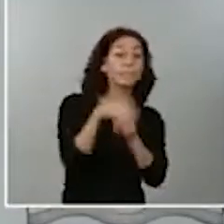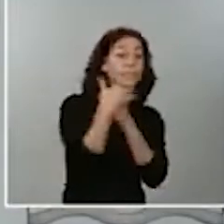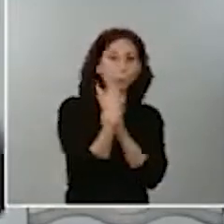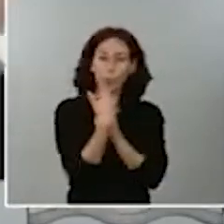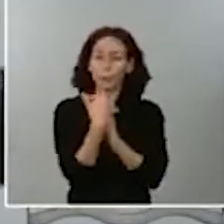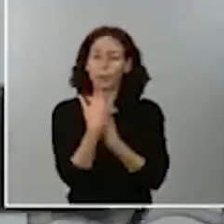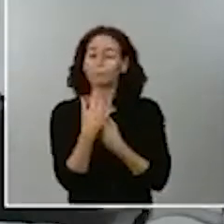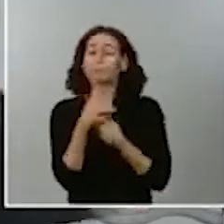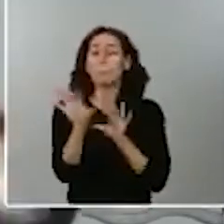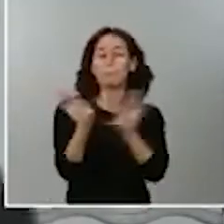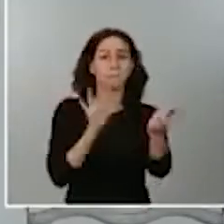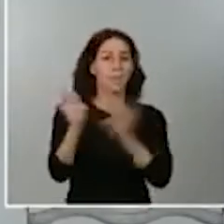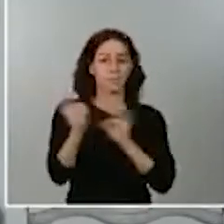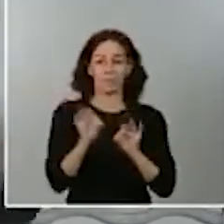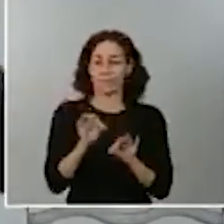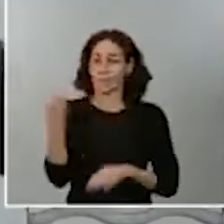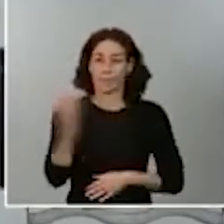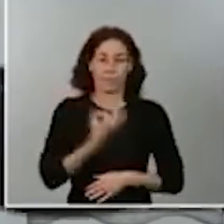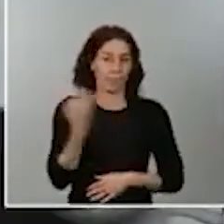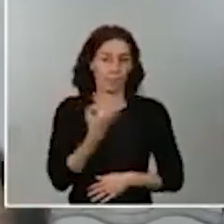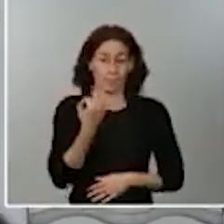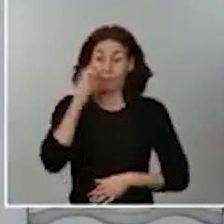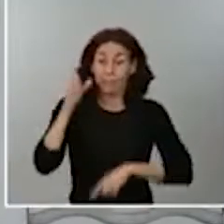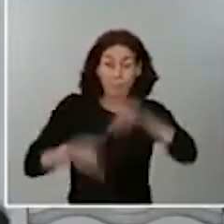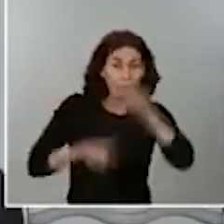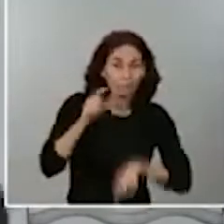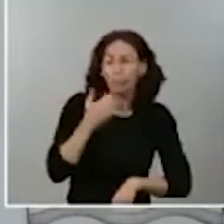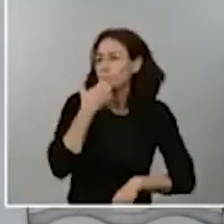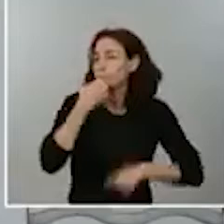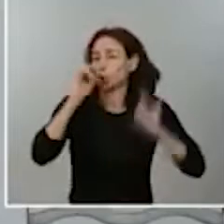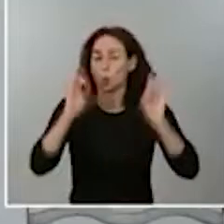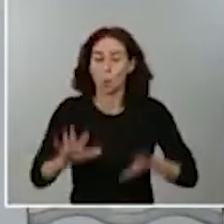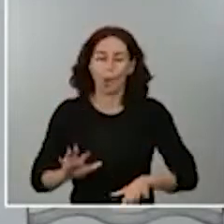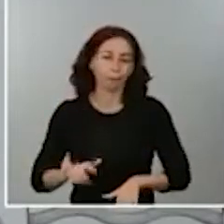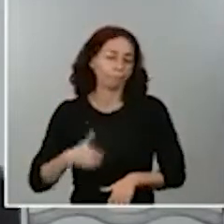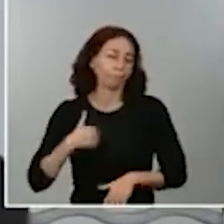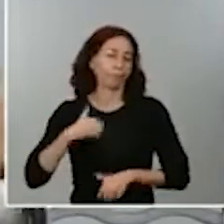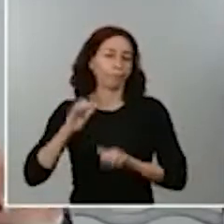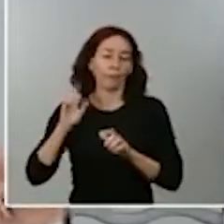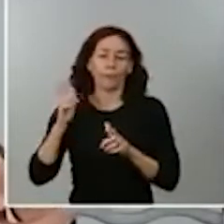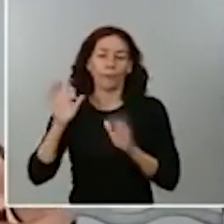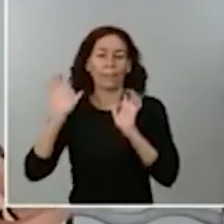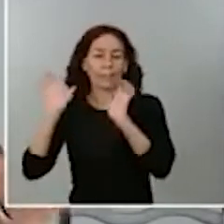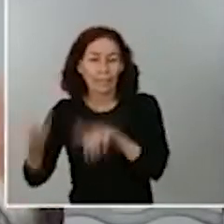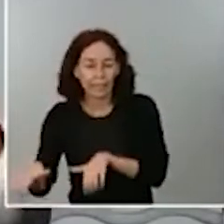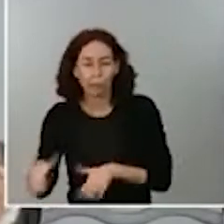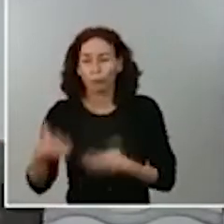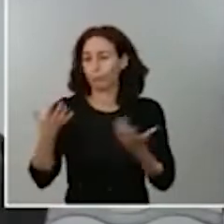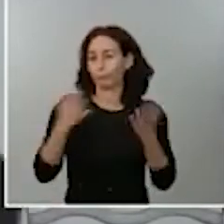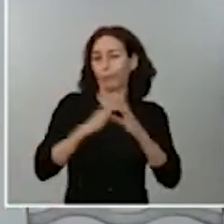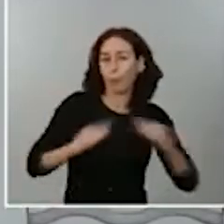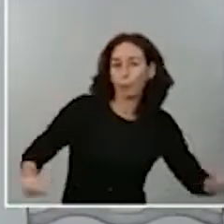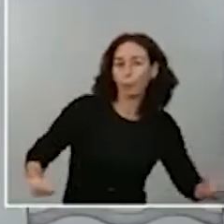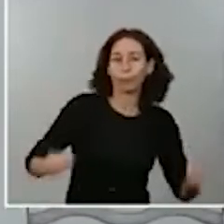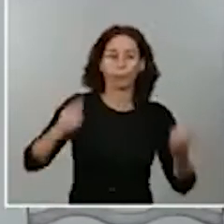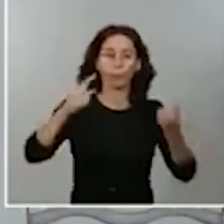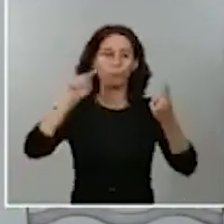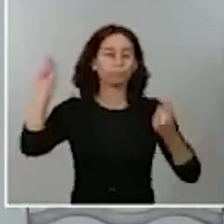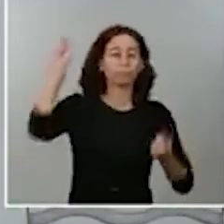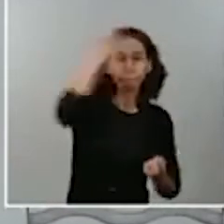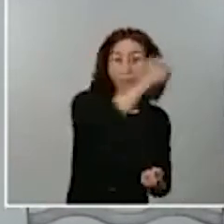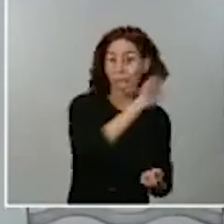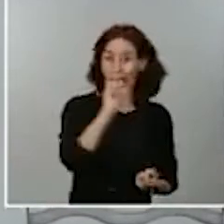disminuyendo la curva. Como estamos viendo que ocurre en Castilla y León, en Andalucía y en otras comunidades autónomas. Esa ley es la que hay que invocar para tomar las medidas